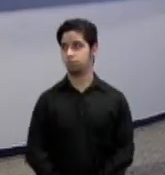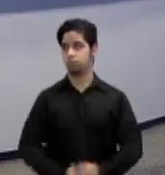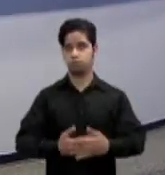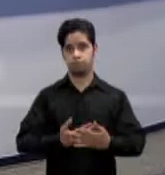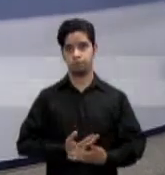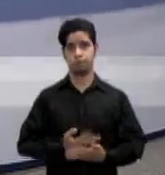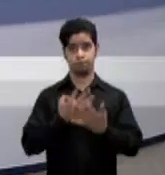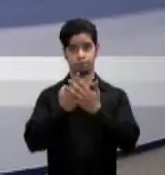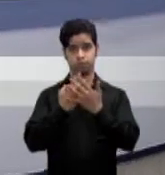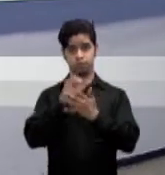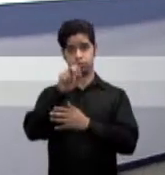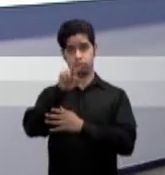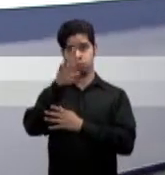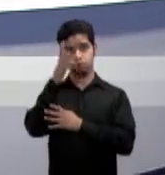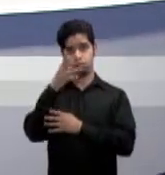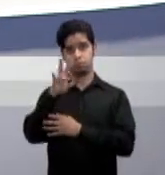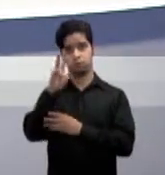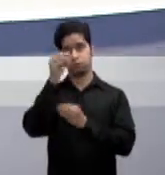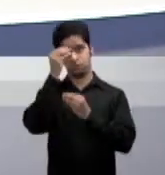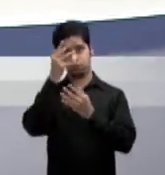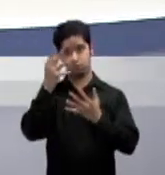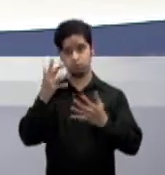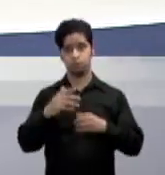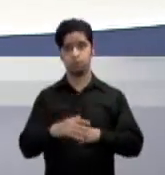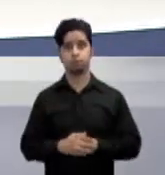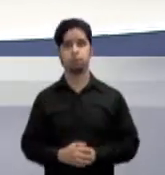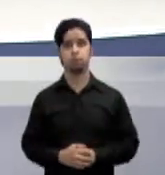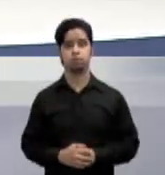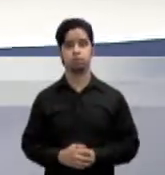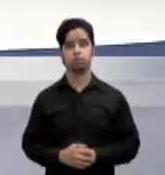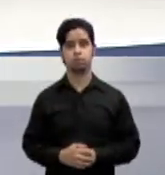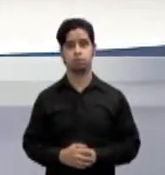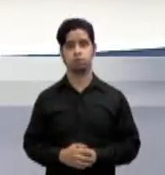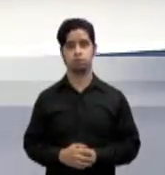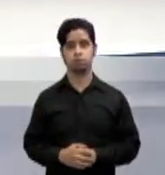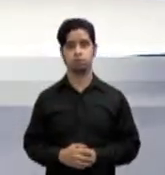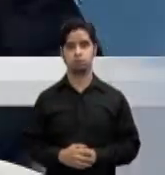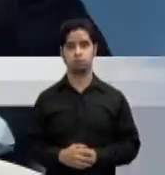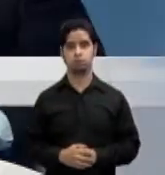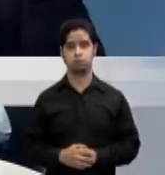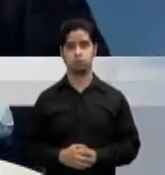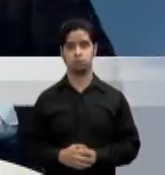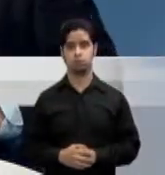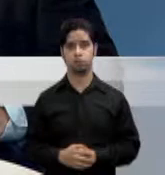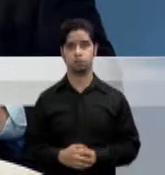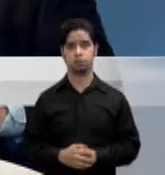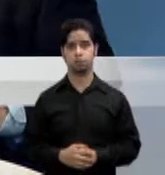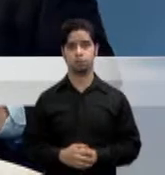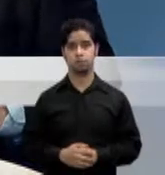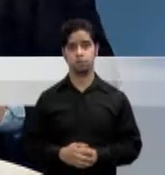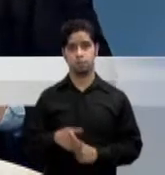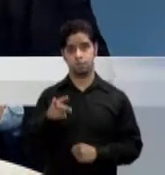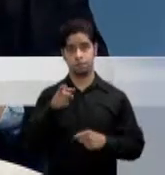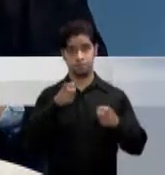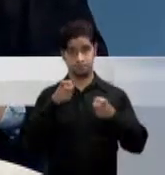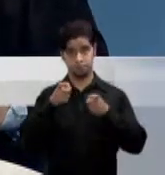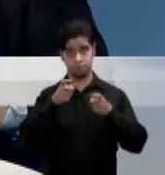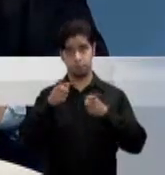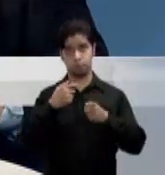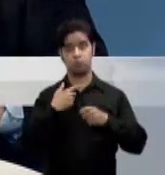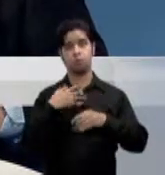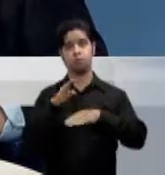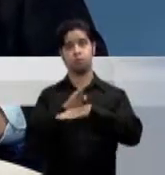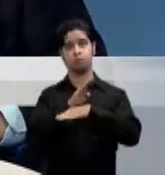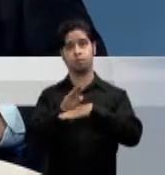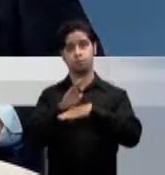bienvenidos a noticias 24 7 informa de inmediato pasamos a las noticias para esta hora el director ejecutivo de la compañía de comercio y